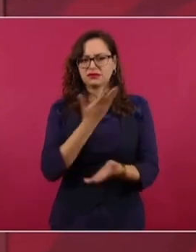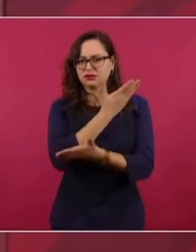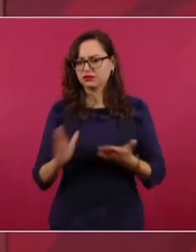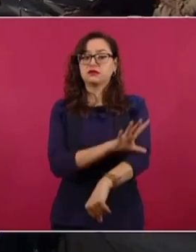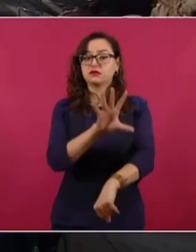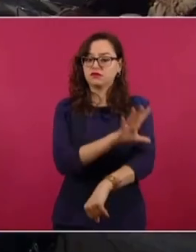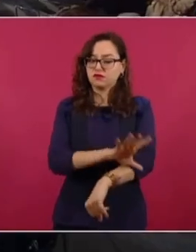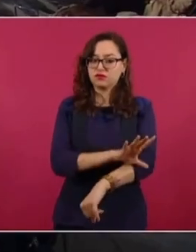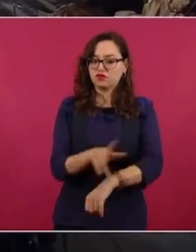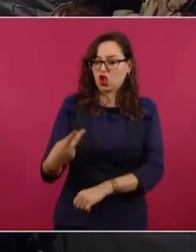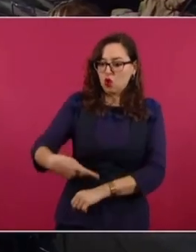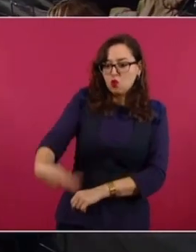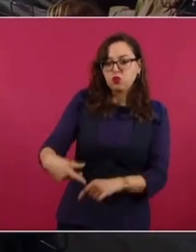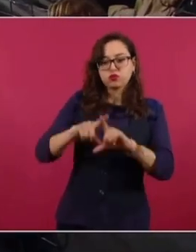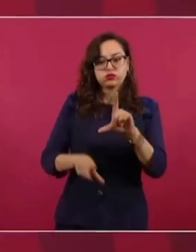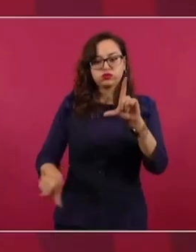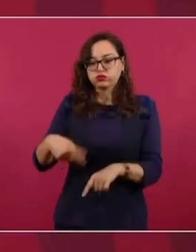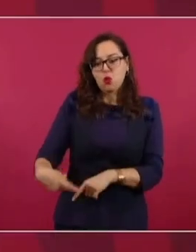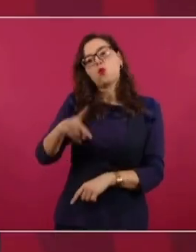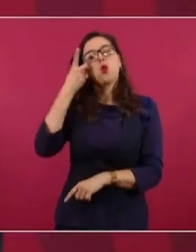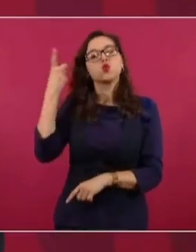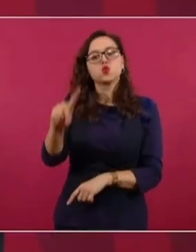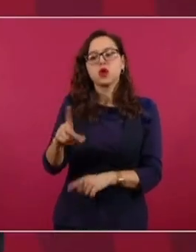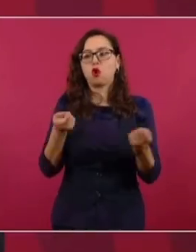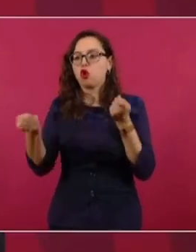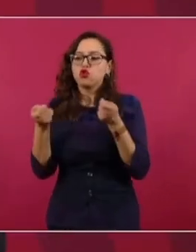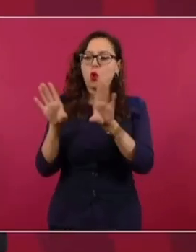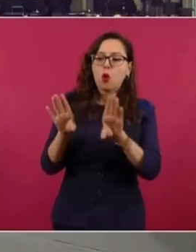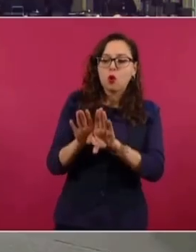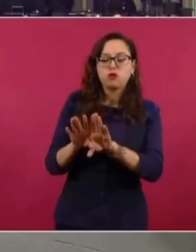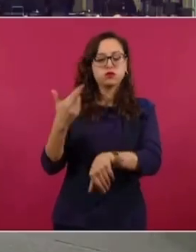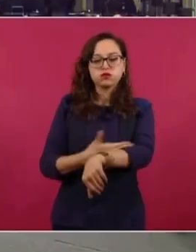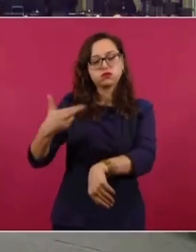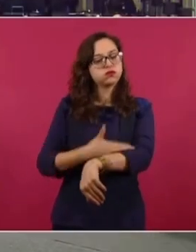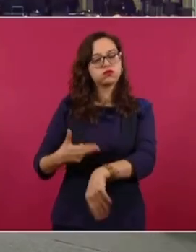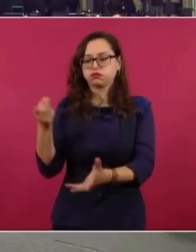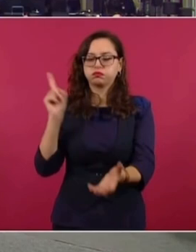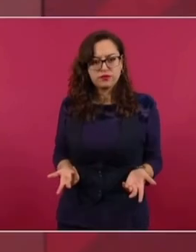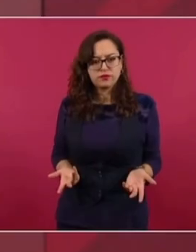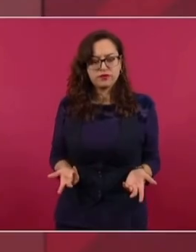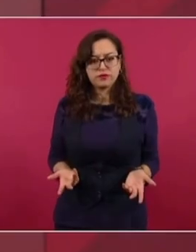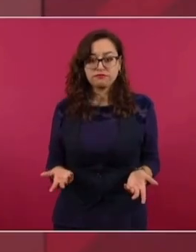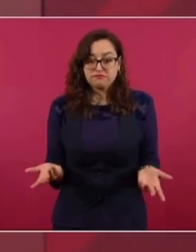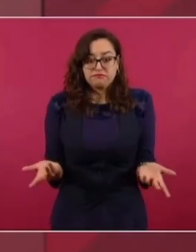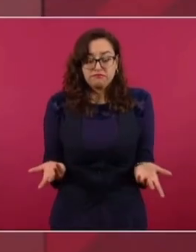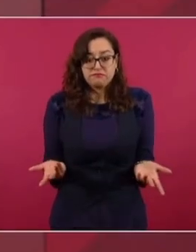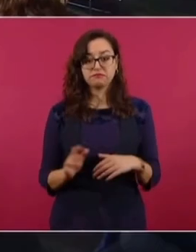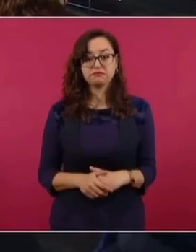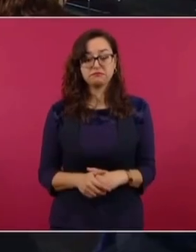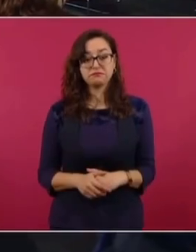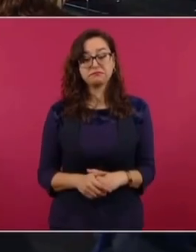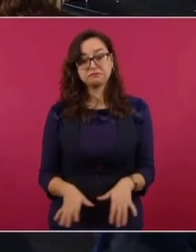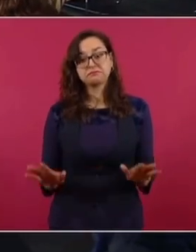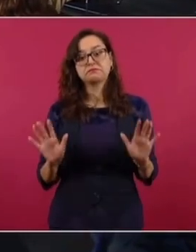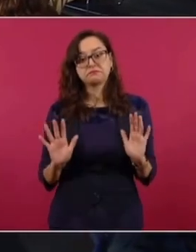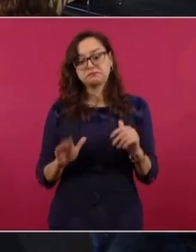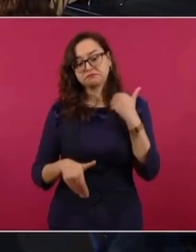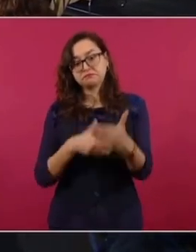En materia energética es la nación la que tiene el dominio. Entonces ojalá